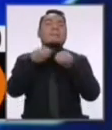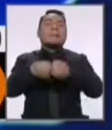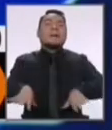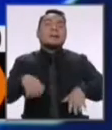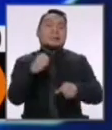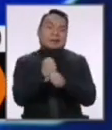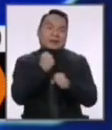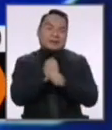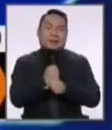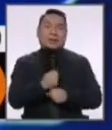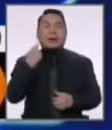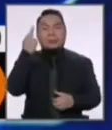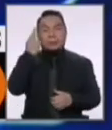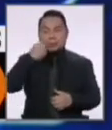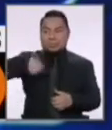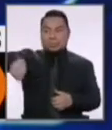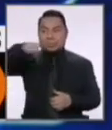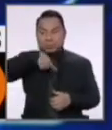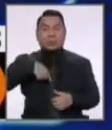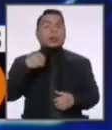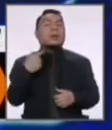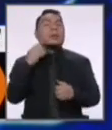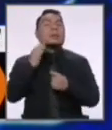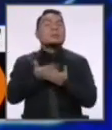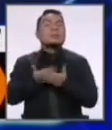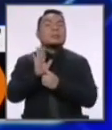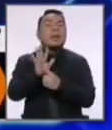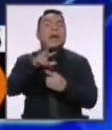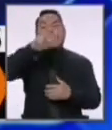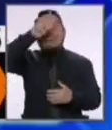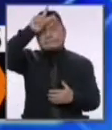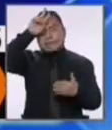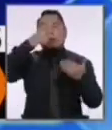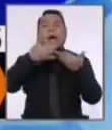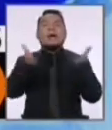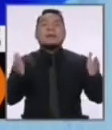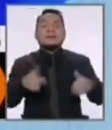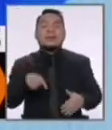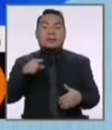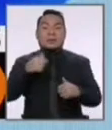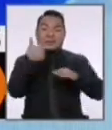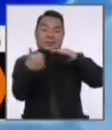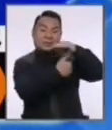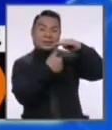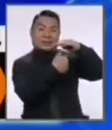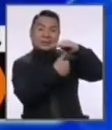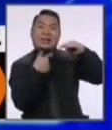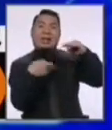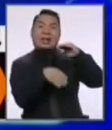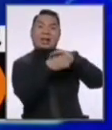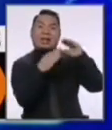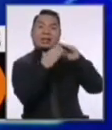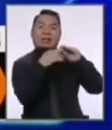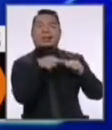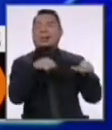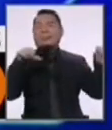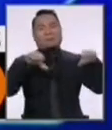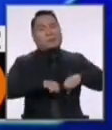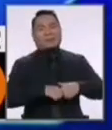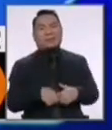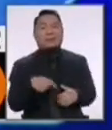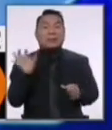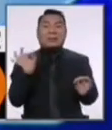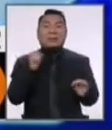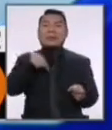Por eso, lo que nosotros proponemos es Perú Abierto. Las cuarentenas han sido un fracaso. De nada sirvió